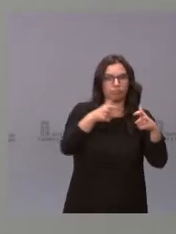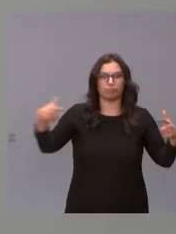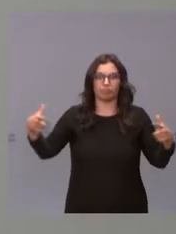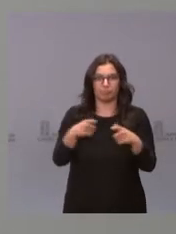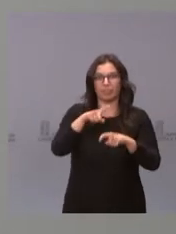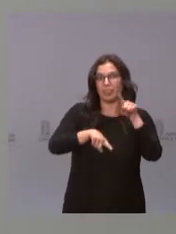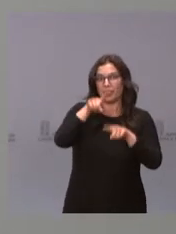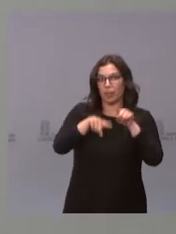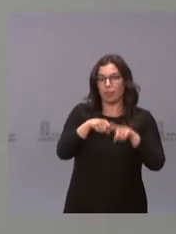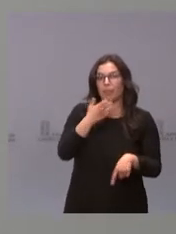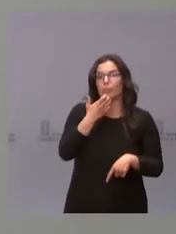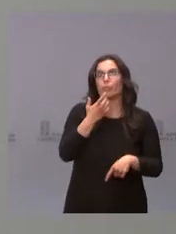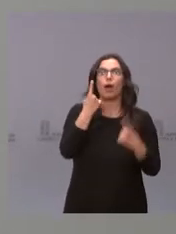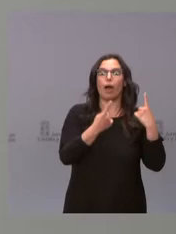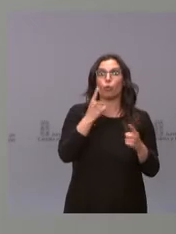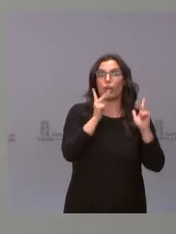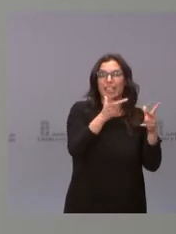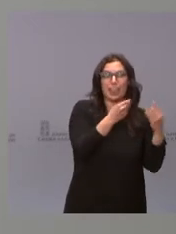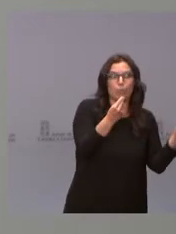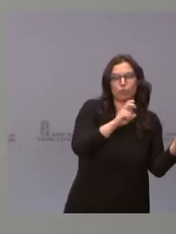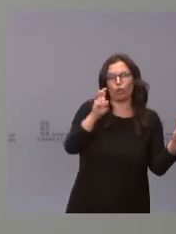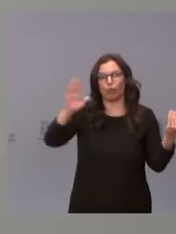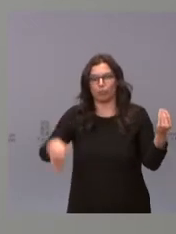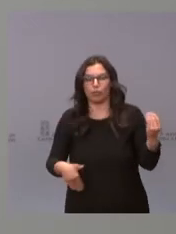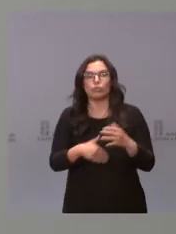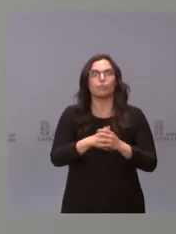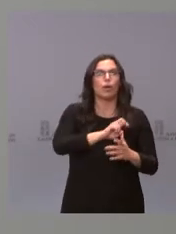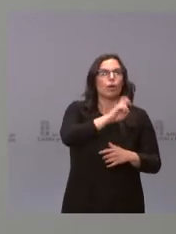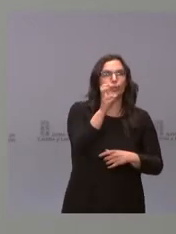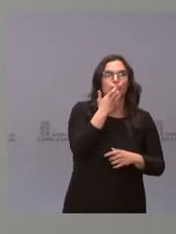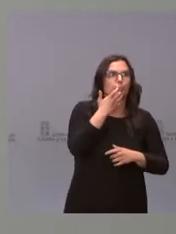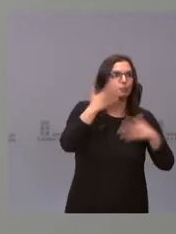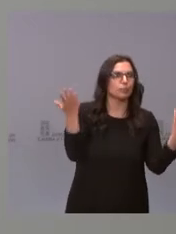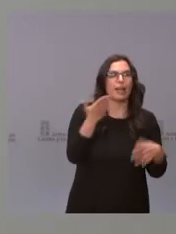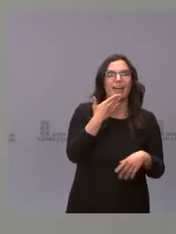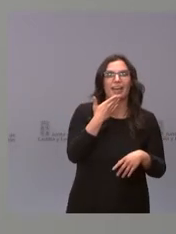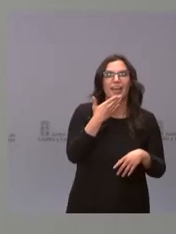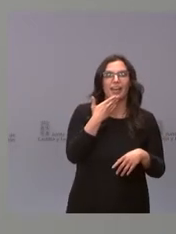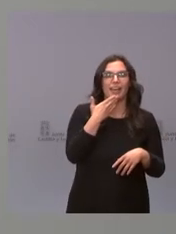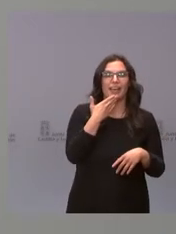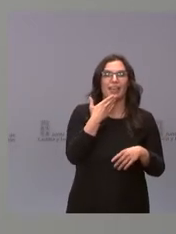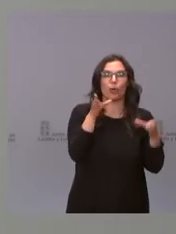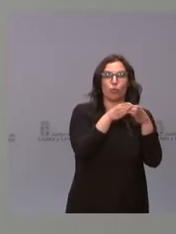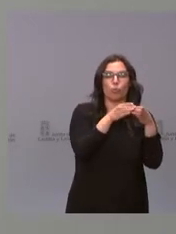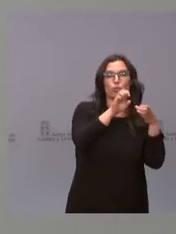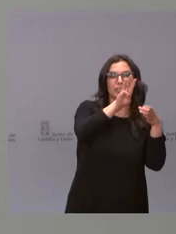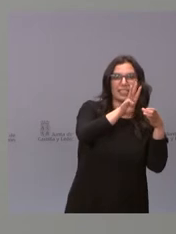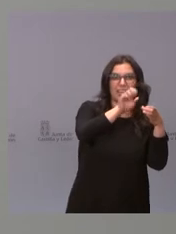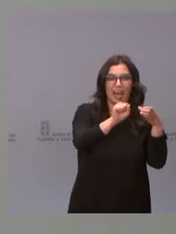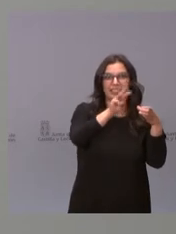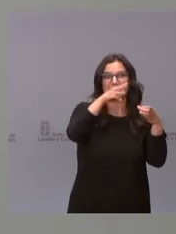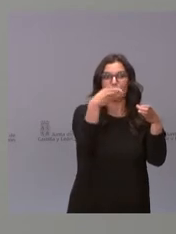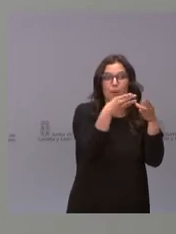teníamos muchas personas en residencias, en otras menos, en unas teníamos a muchas personas del 3A, 3B, también de